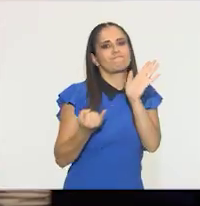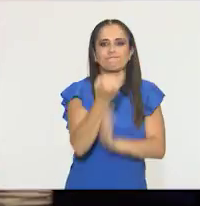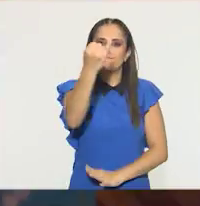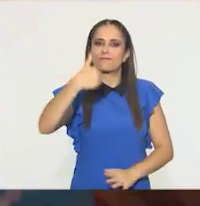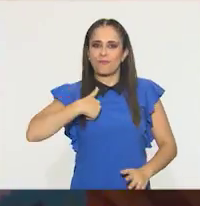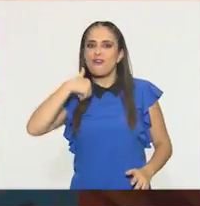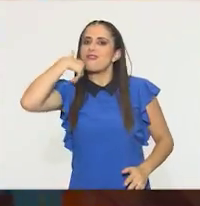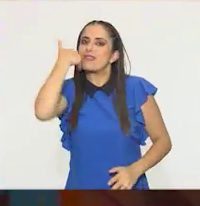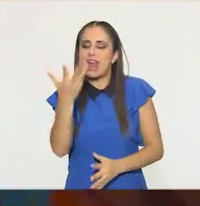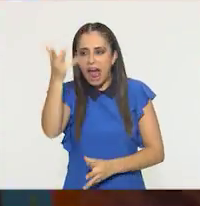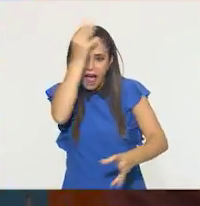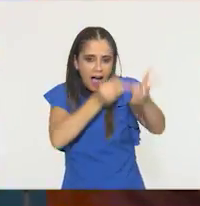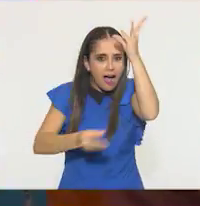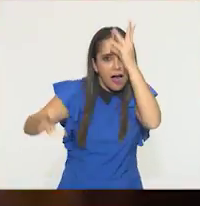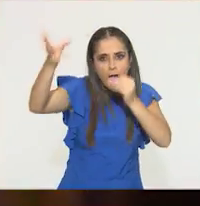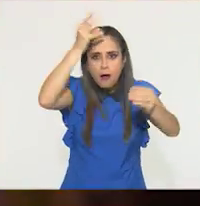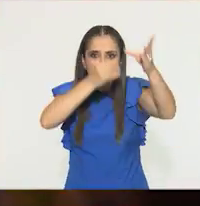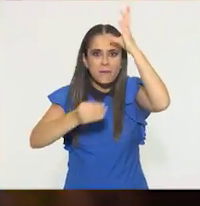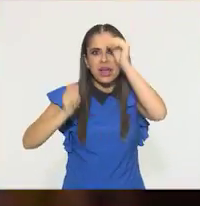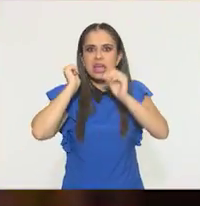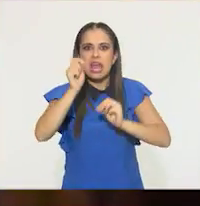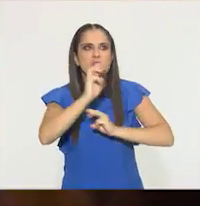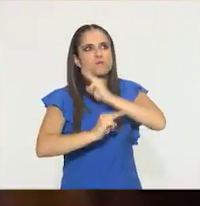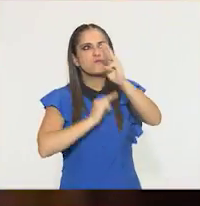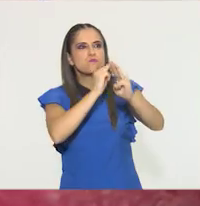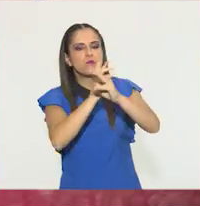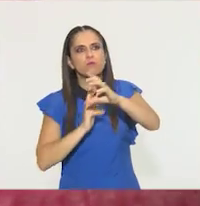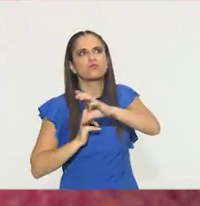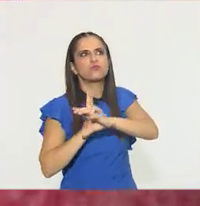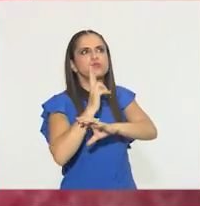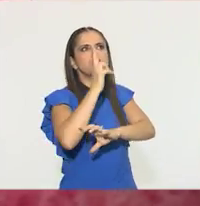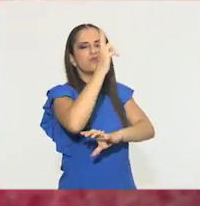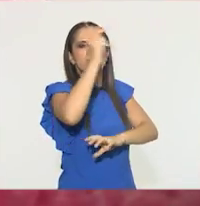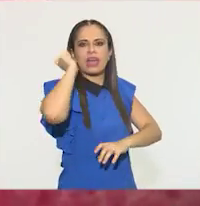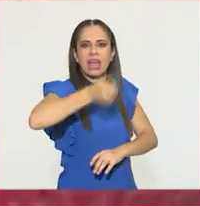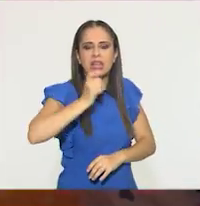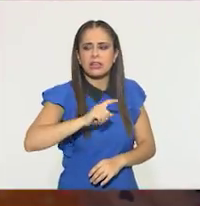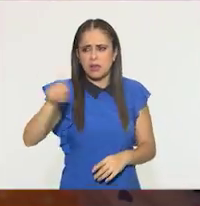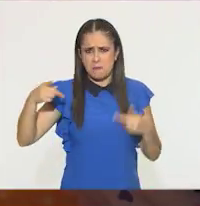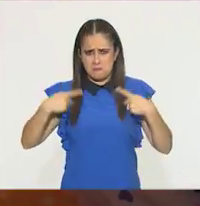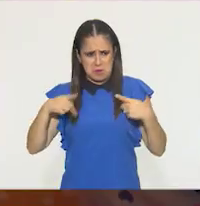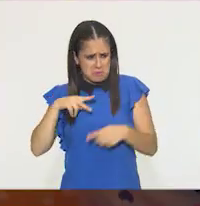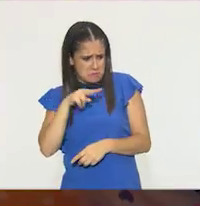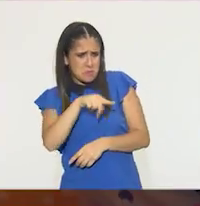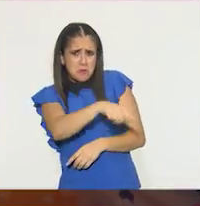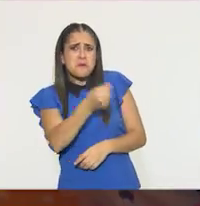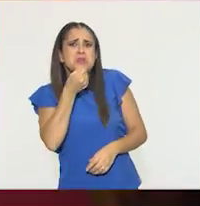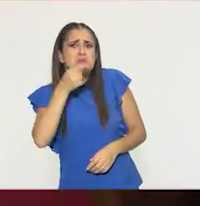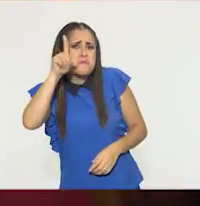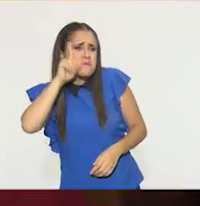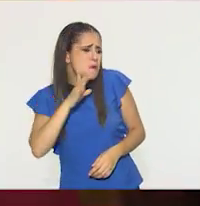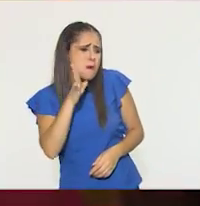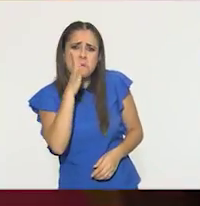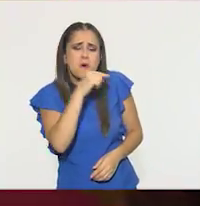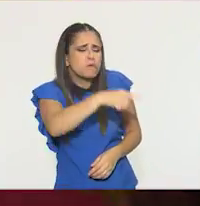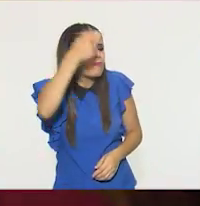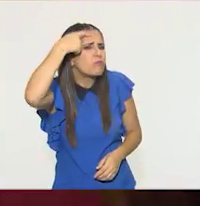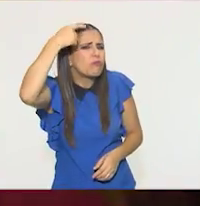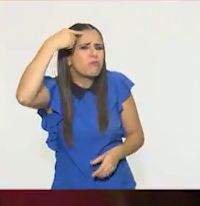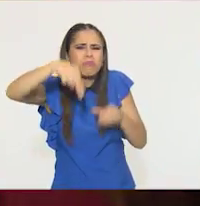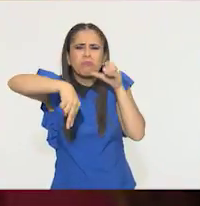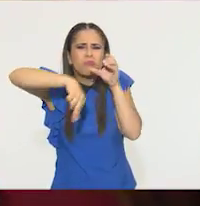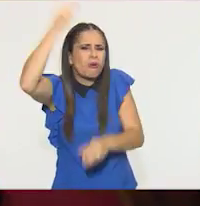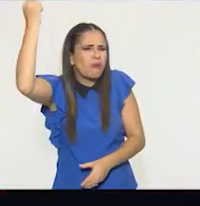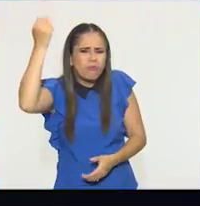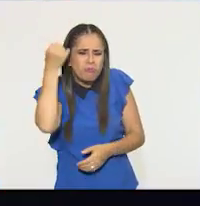mi energía a aprender lo necesario para cumplir mi sueño, aunque muchas veces la gente me dijera Las niñas no pueden, son cabezas huecas.